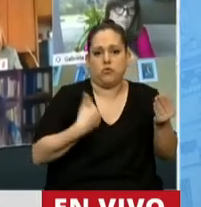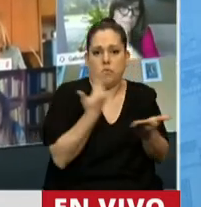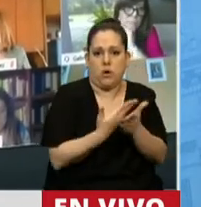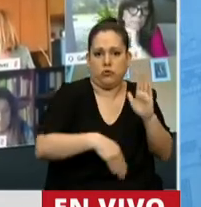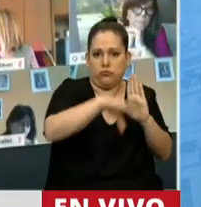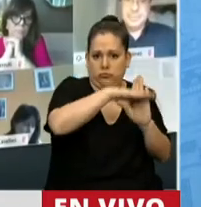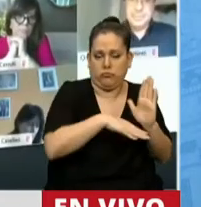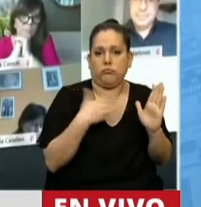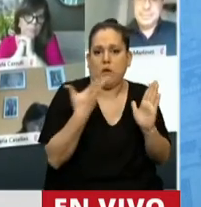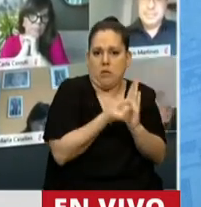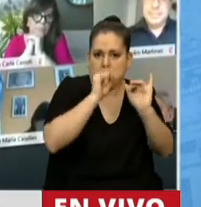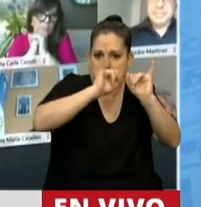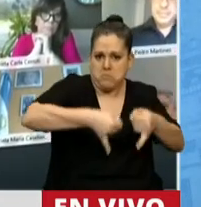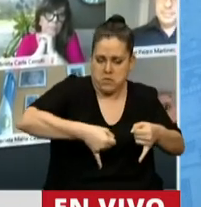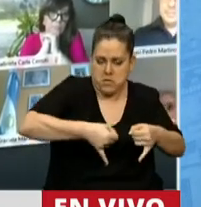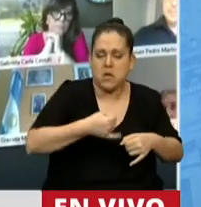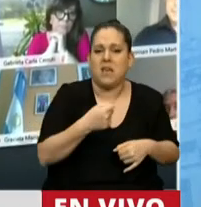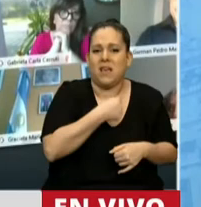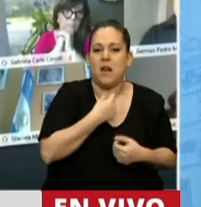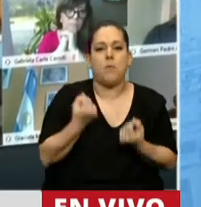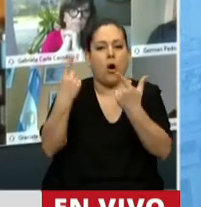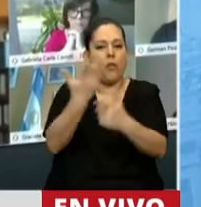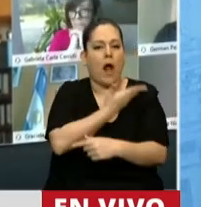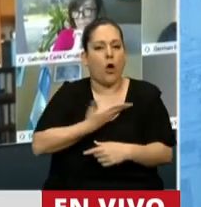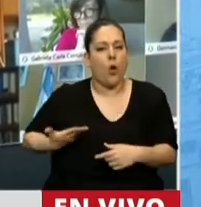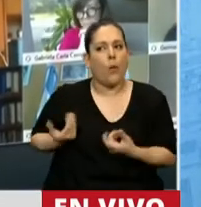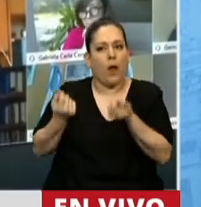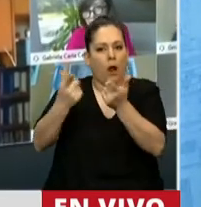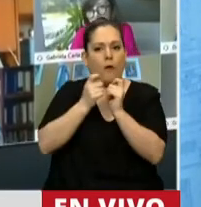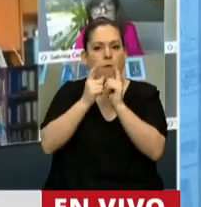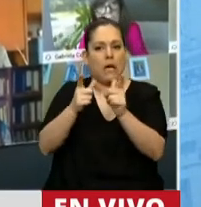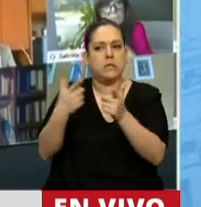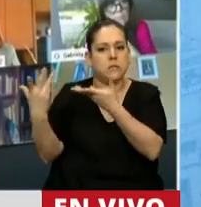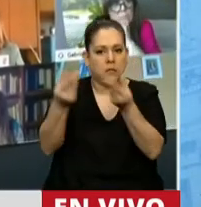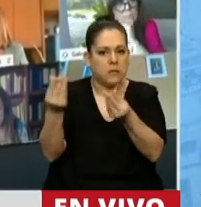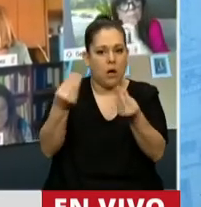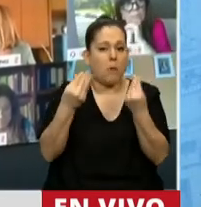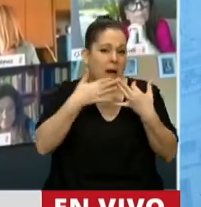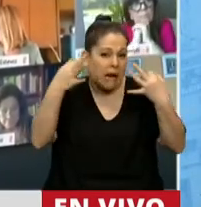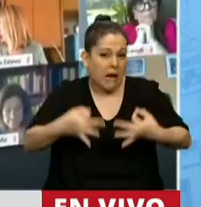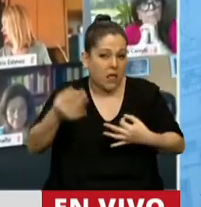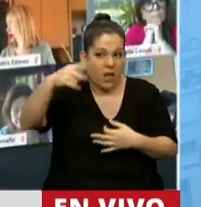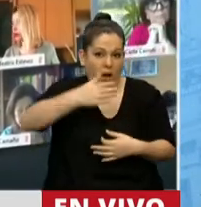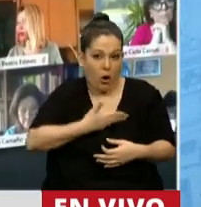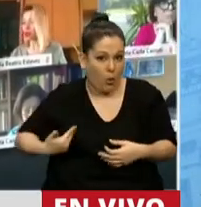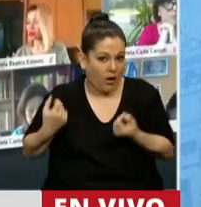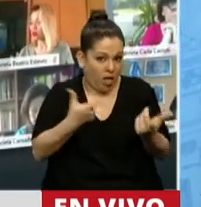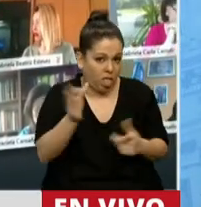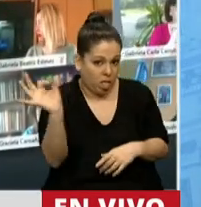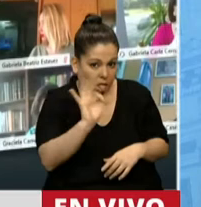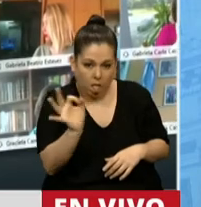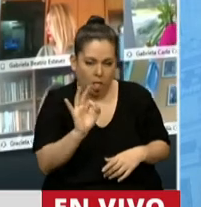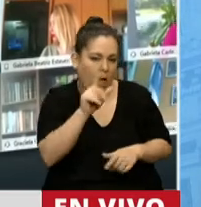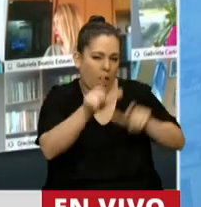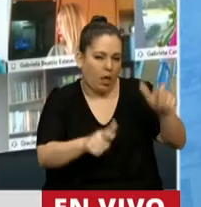Le queremos dar las herramientas al gobierno para que evite esto que hoy estarían sufriendo muchos argentinos y muchos empresarios,